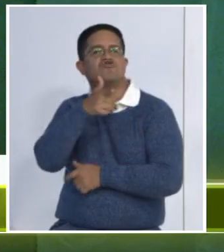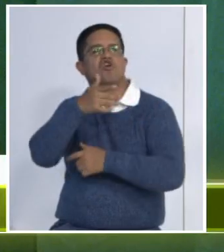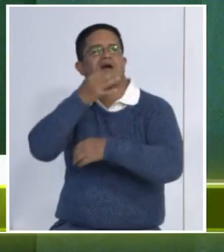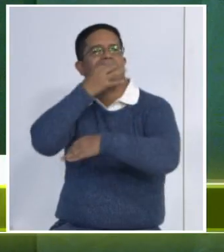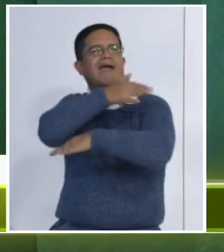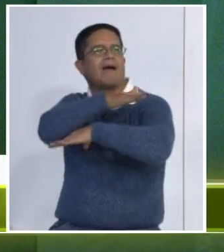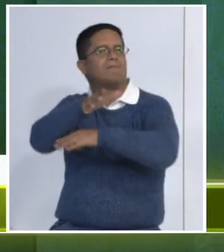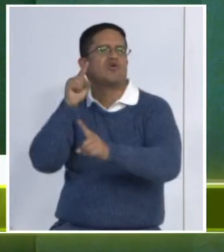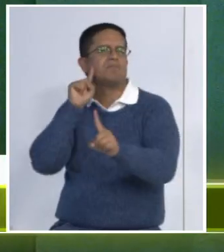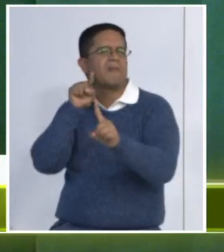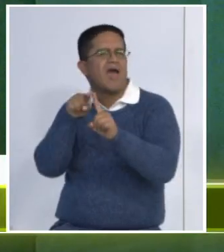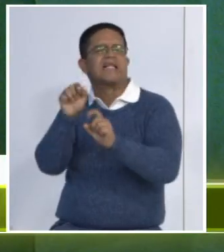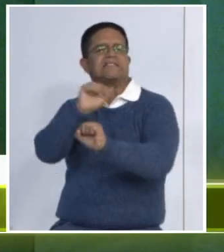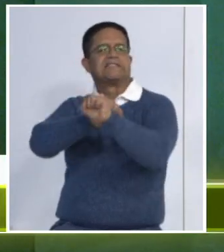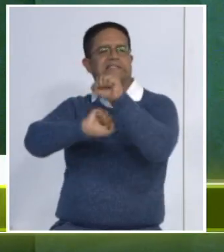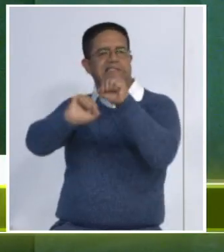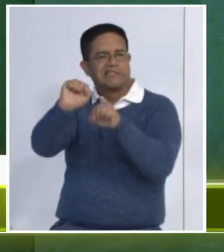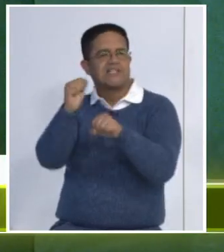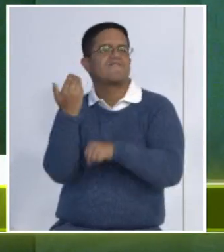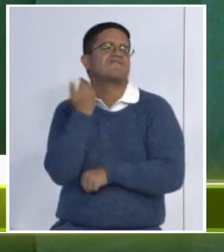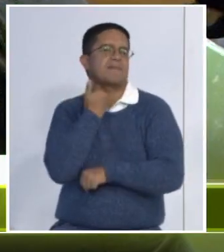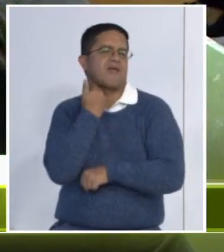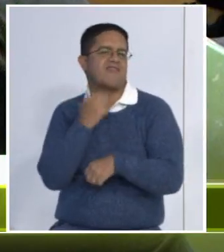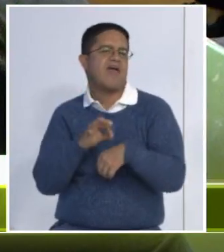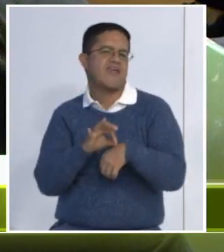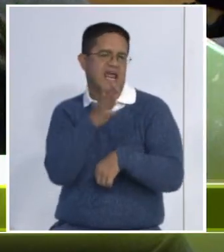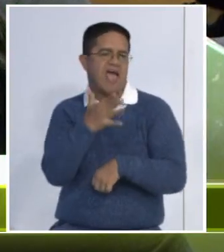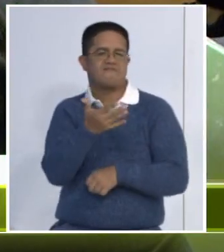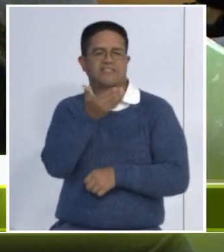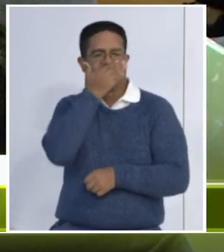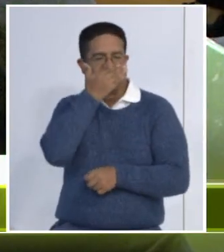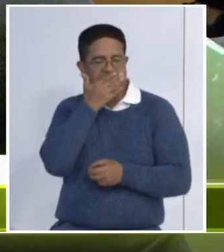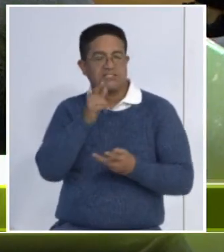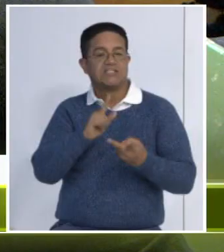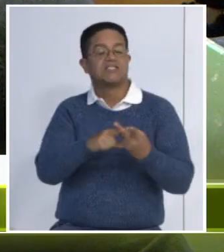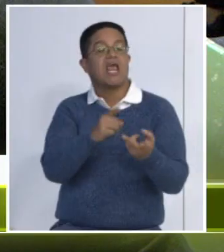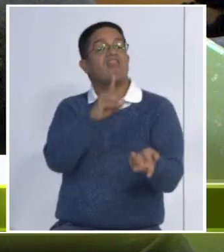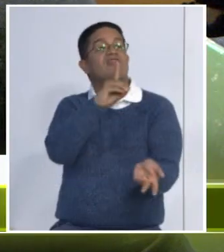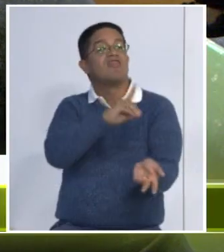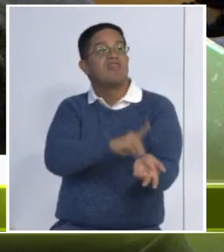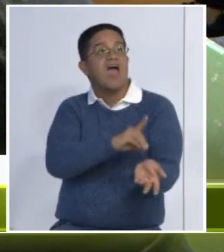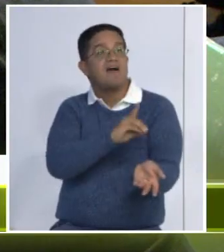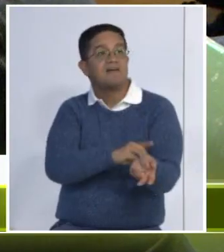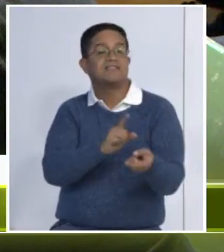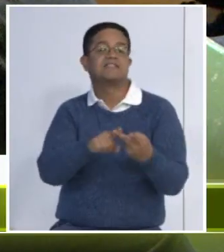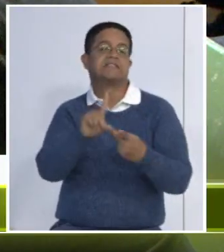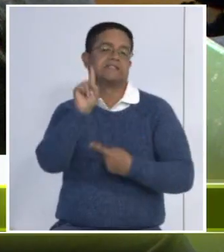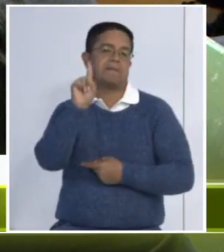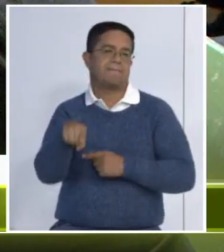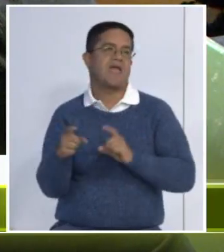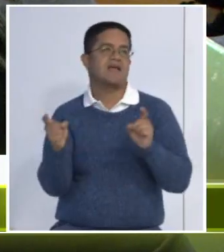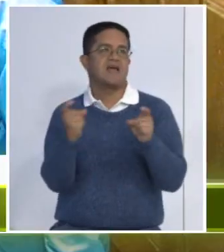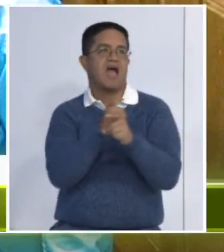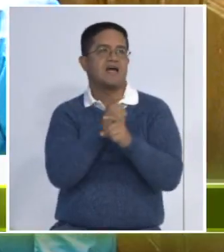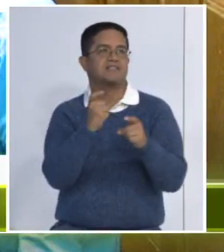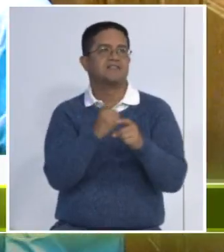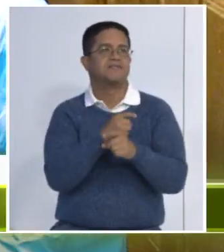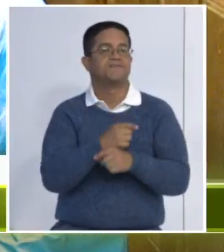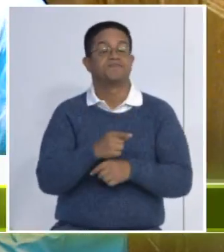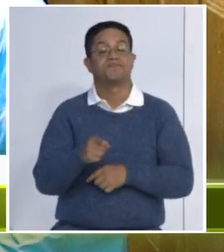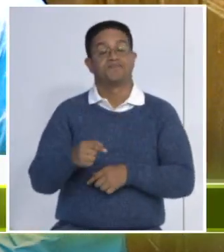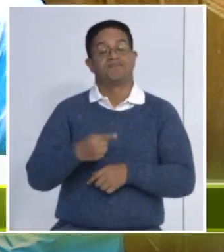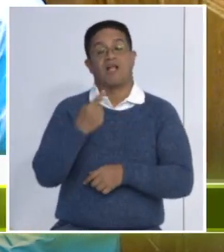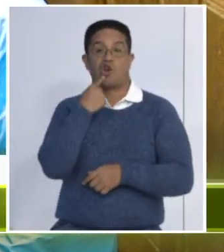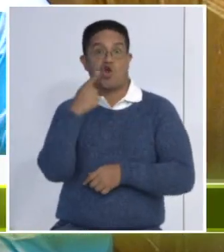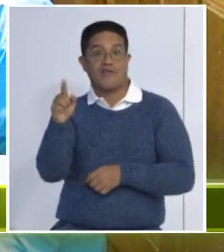enfermedades respiratorias crónicas, cardiovasculares, diabetes y el cáncer. Así lo destacó Joaquín Duque,